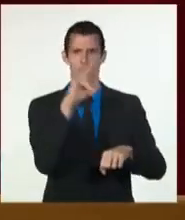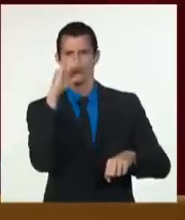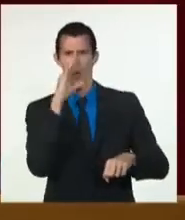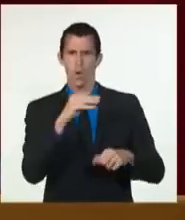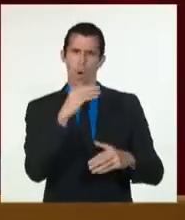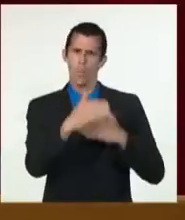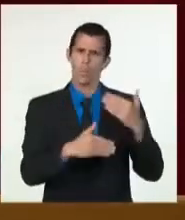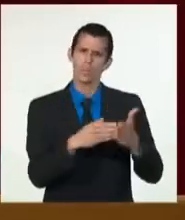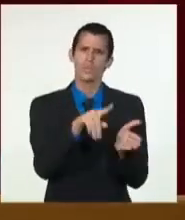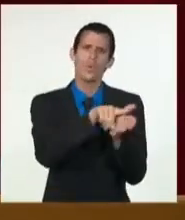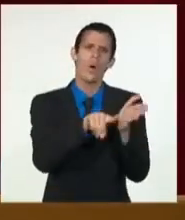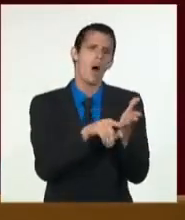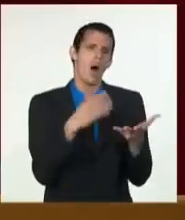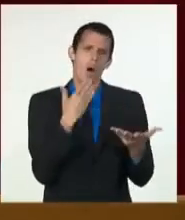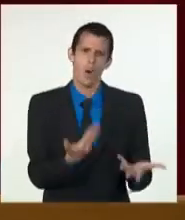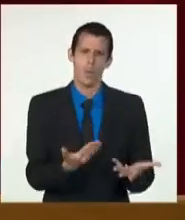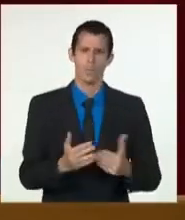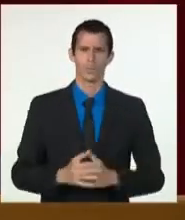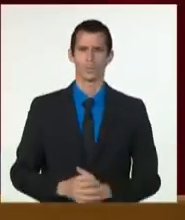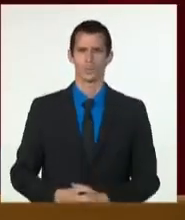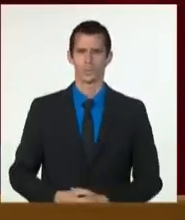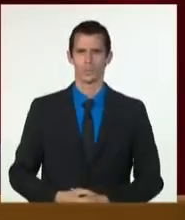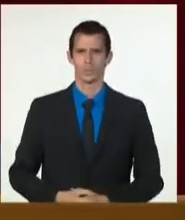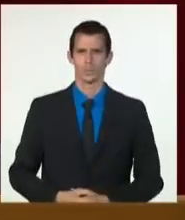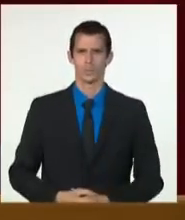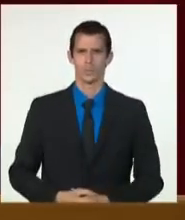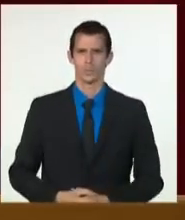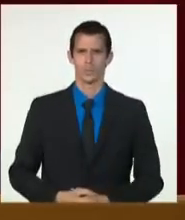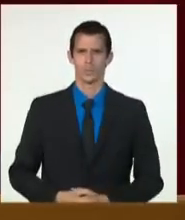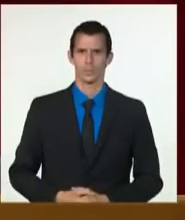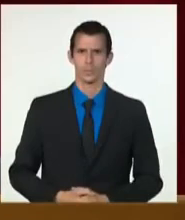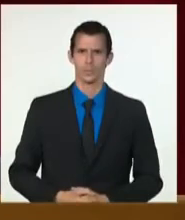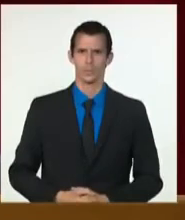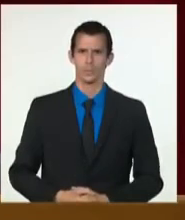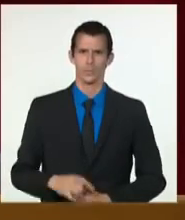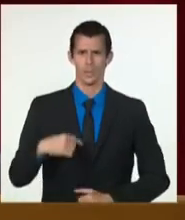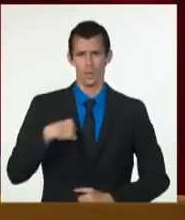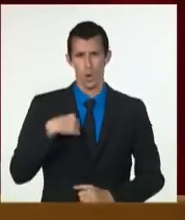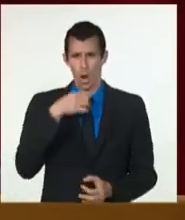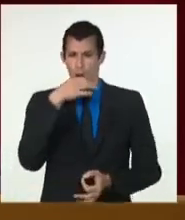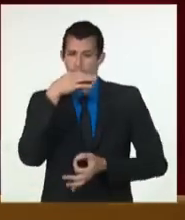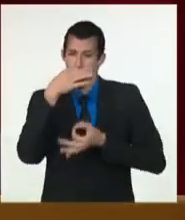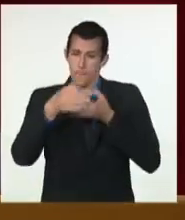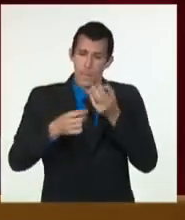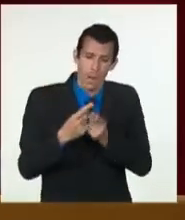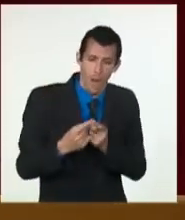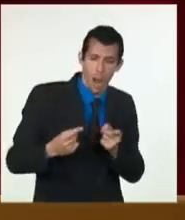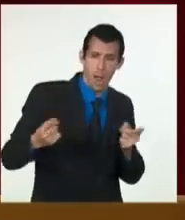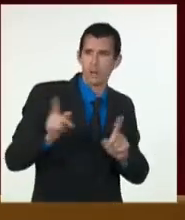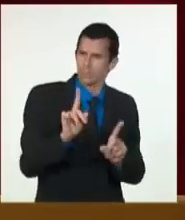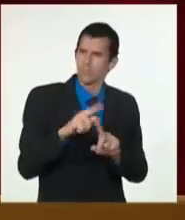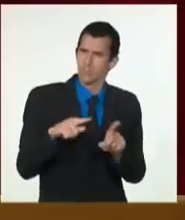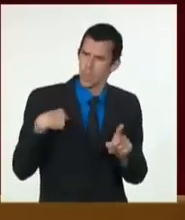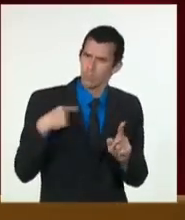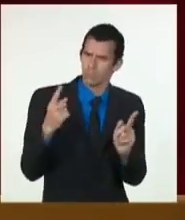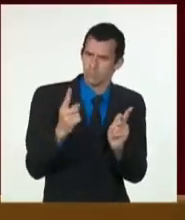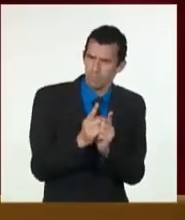intervenciones para no extenderme, pero desde la discusión en comisiones en la que tuve la oportunidad de participar,